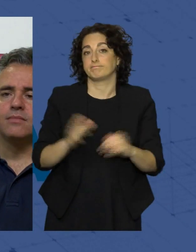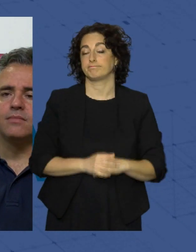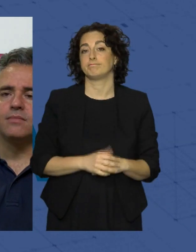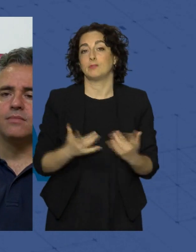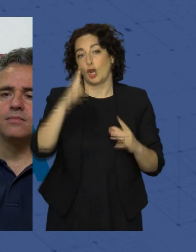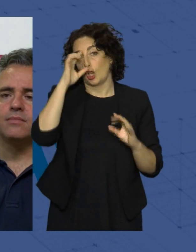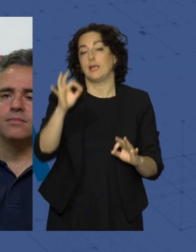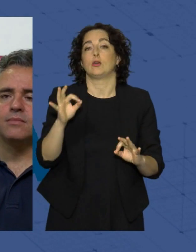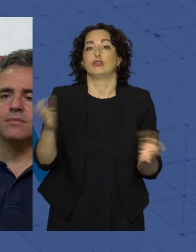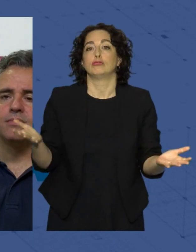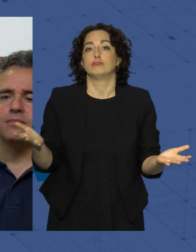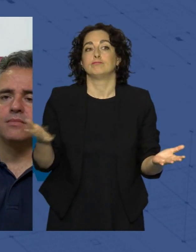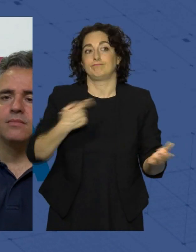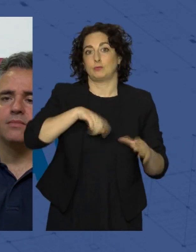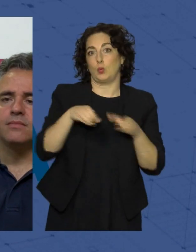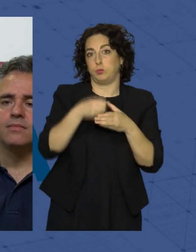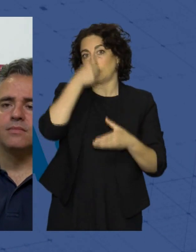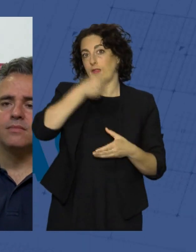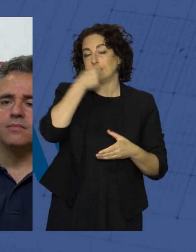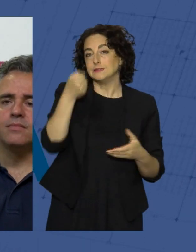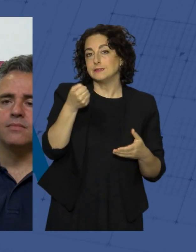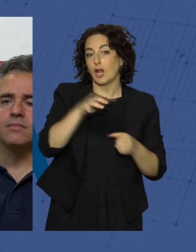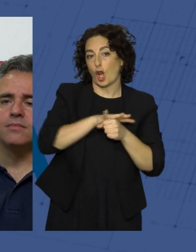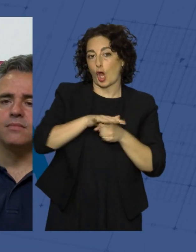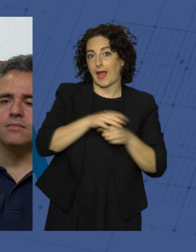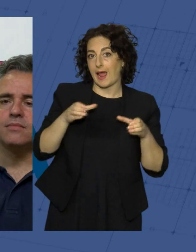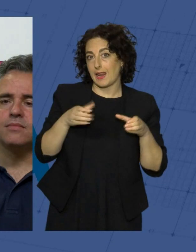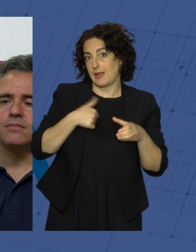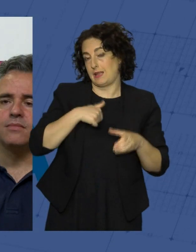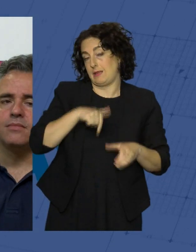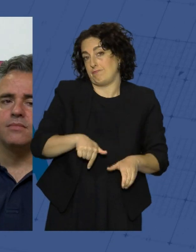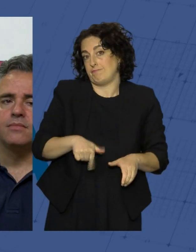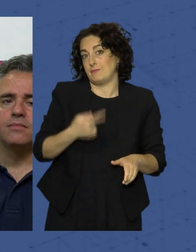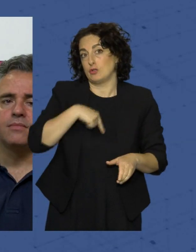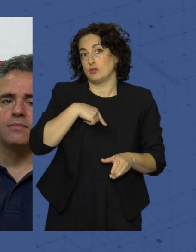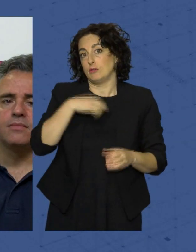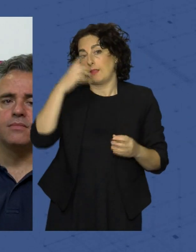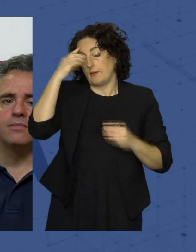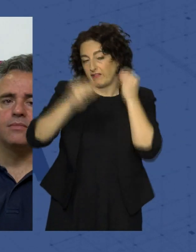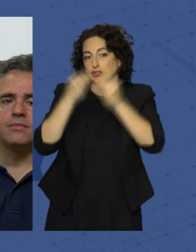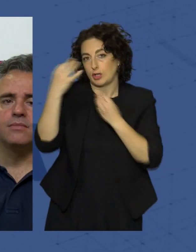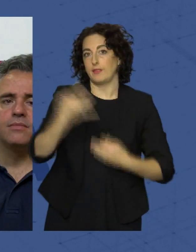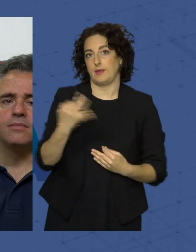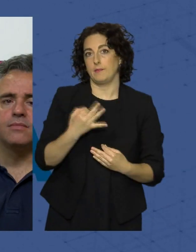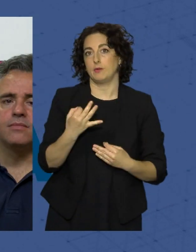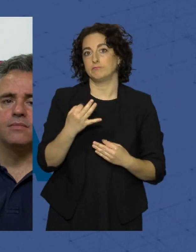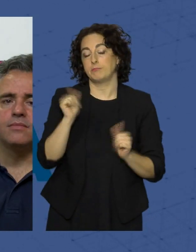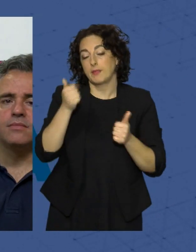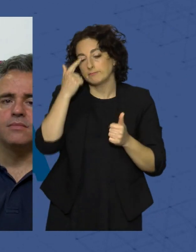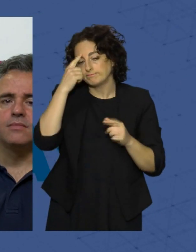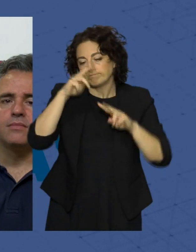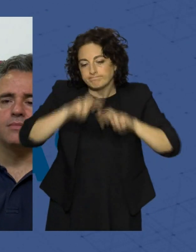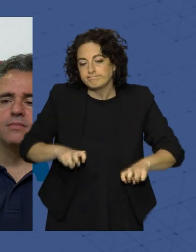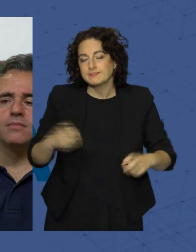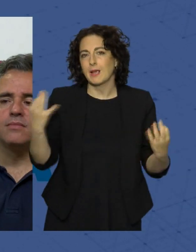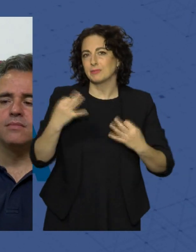Lógicamente, desde el Partido Socialista a nivel local, tenemos que reflexionar, resetearnos, analizar